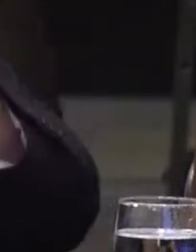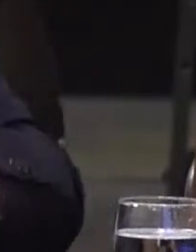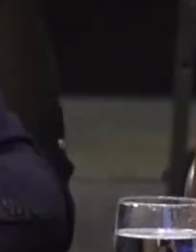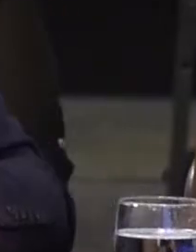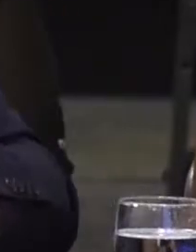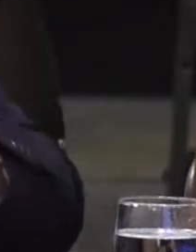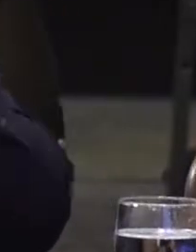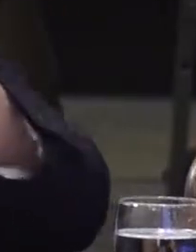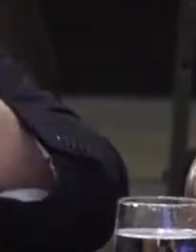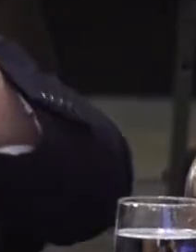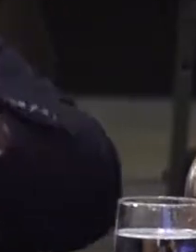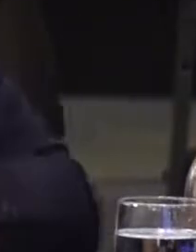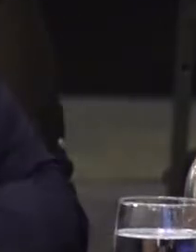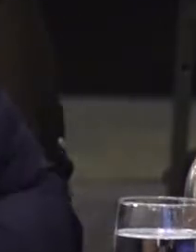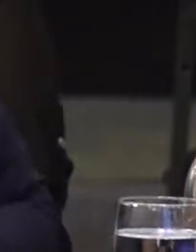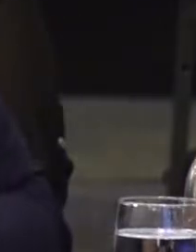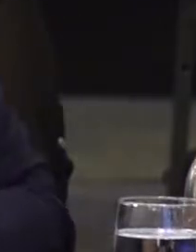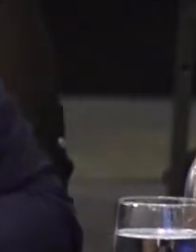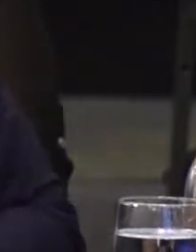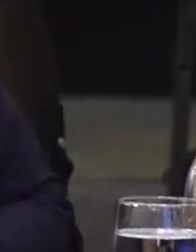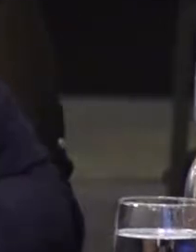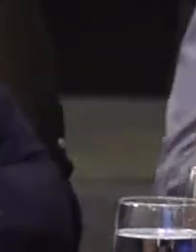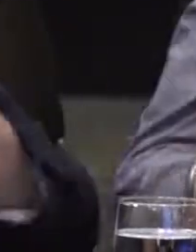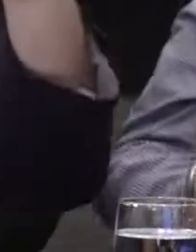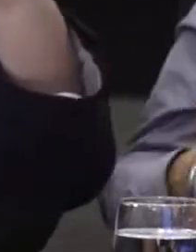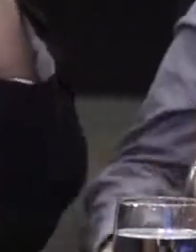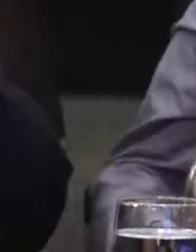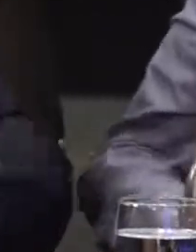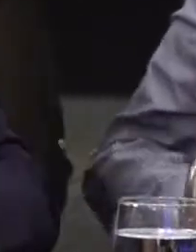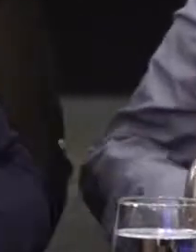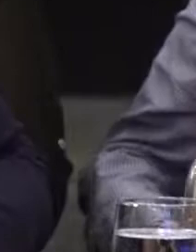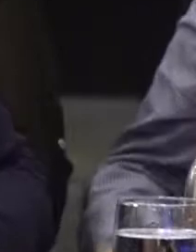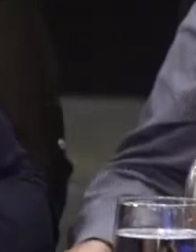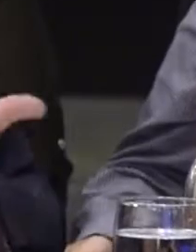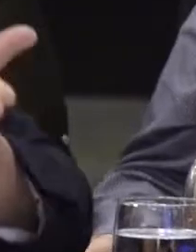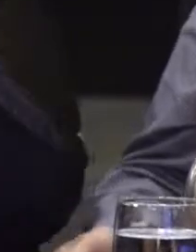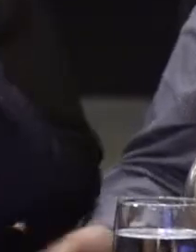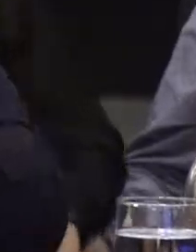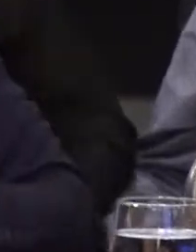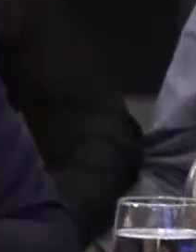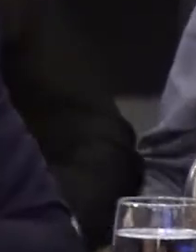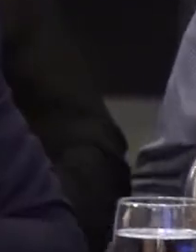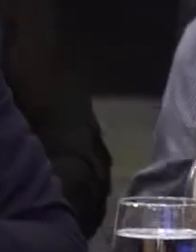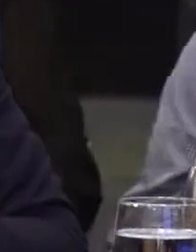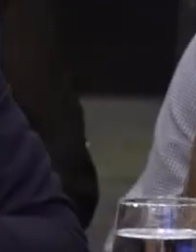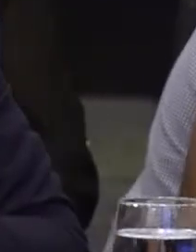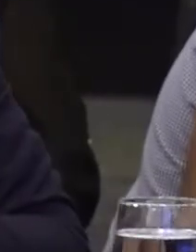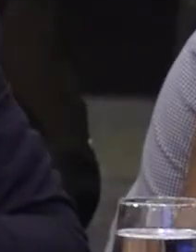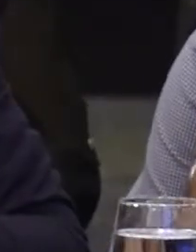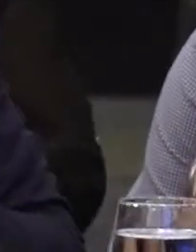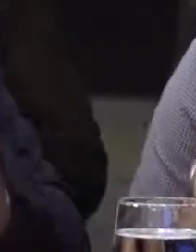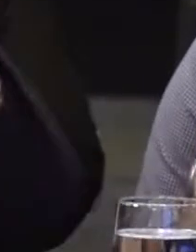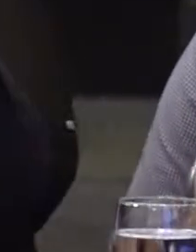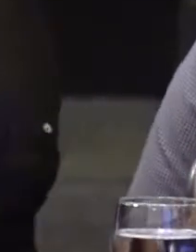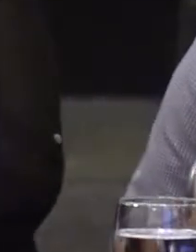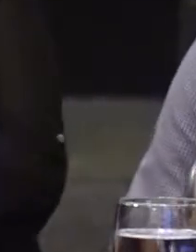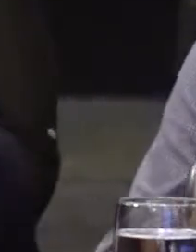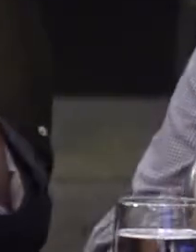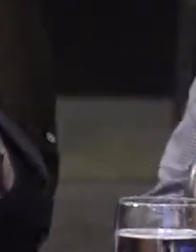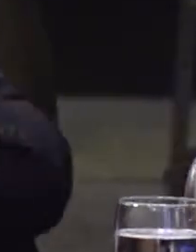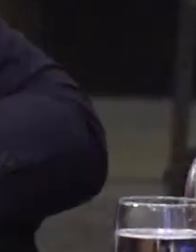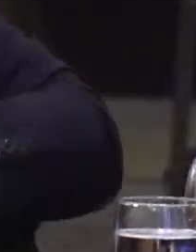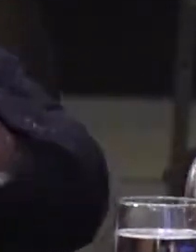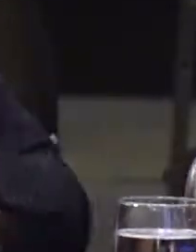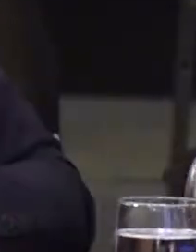votar. Se debe garantizar 100% los ajustes razonables. Las personas sordas, quienes